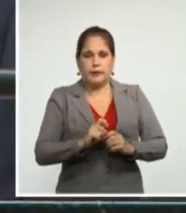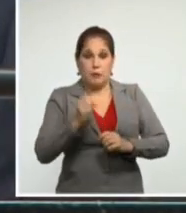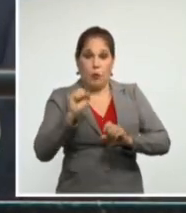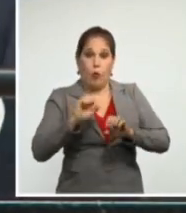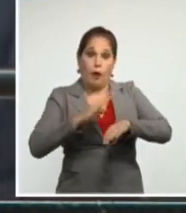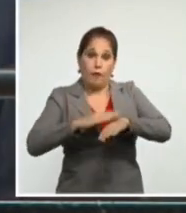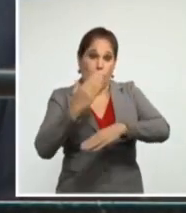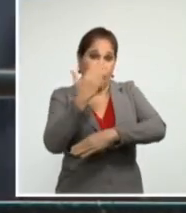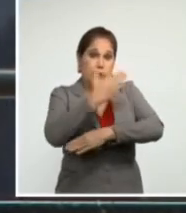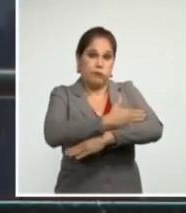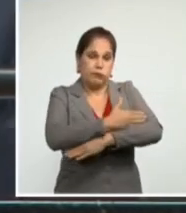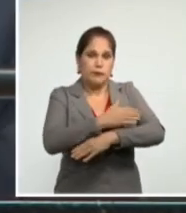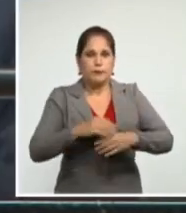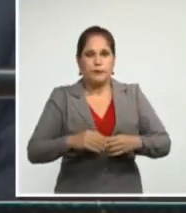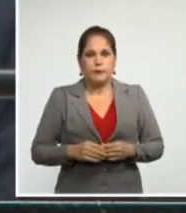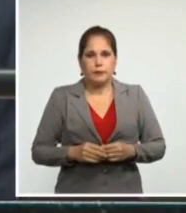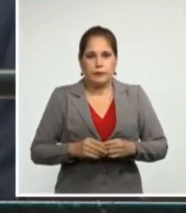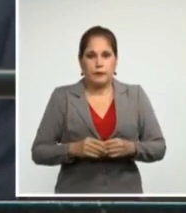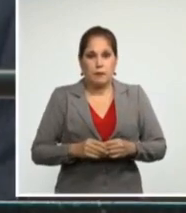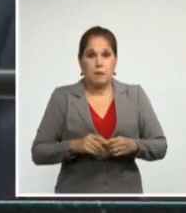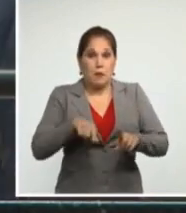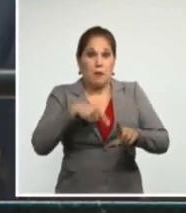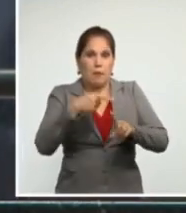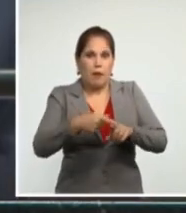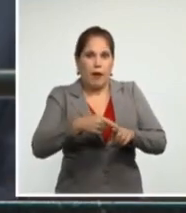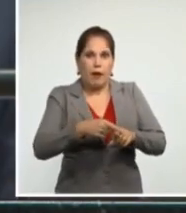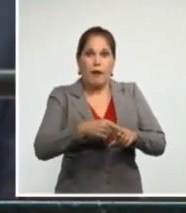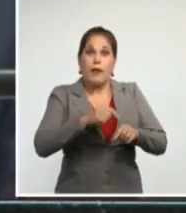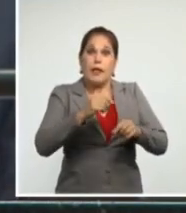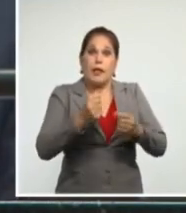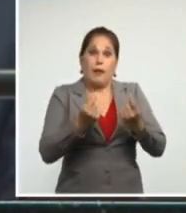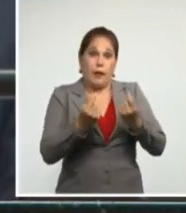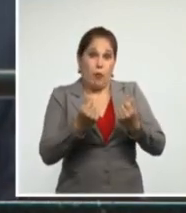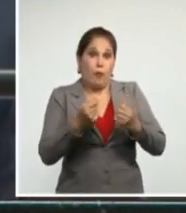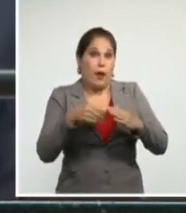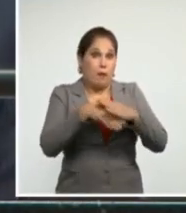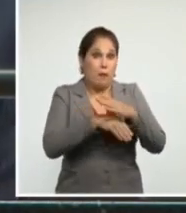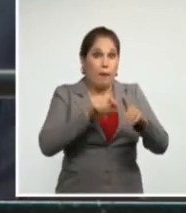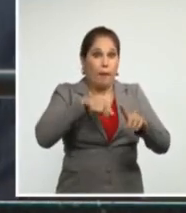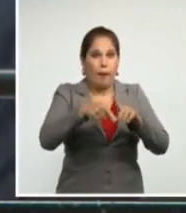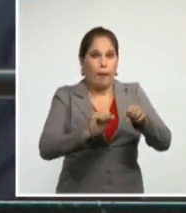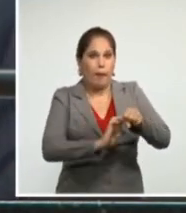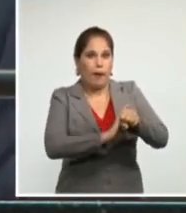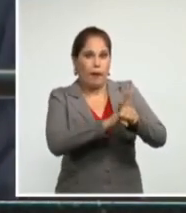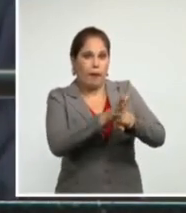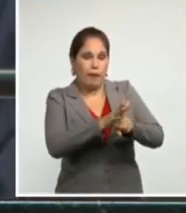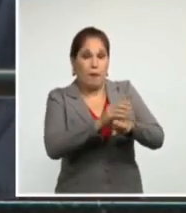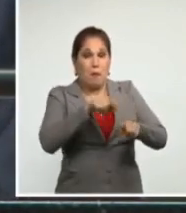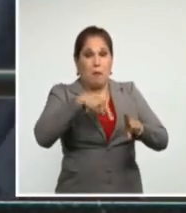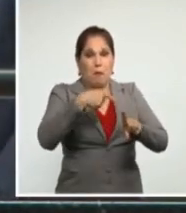en condiciones de pandemia y de crisis económica global.